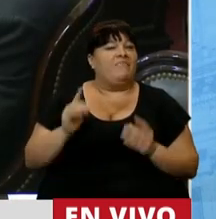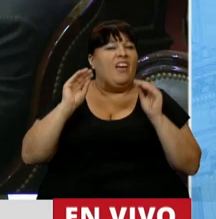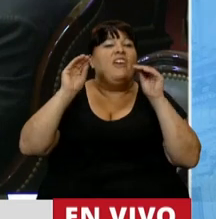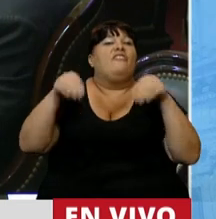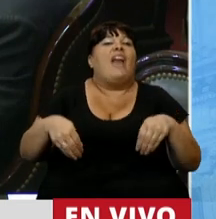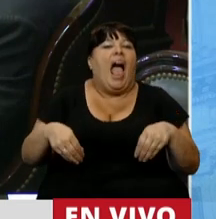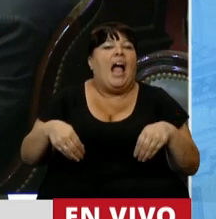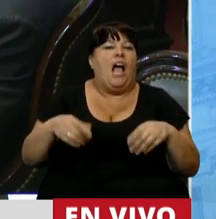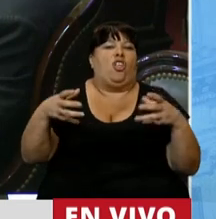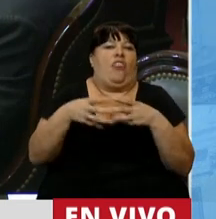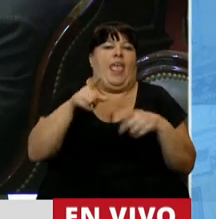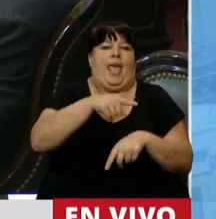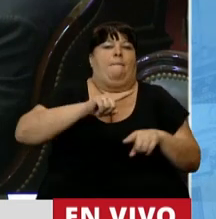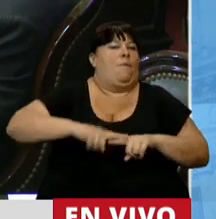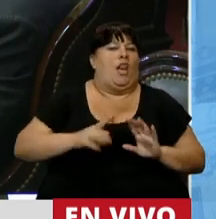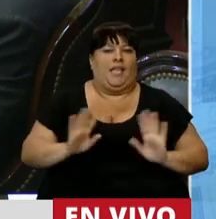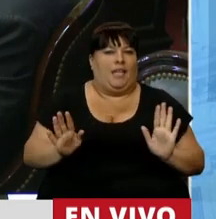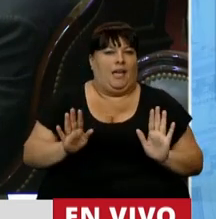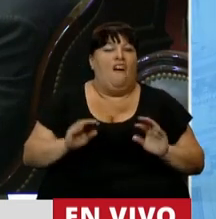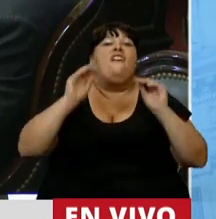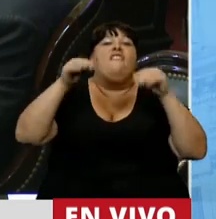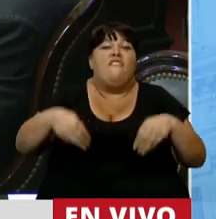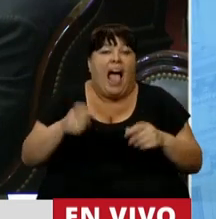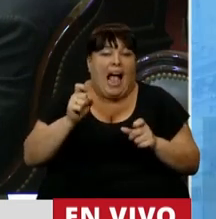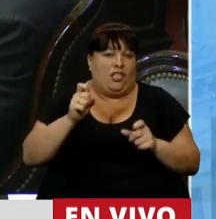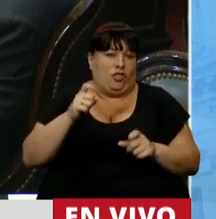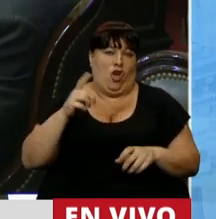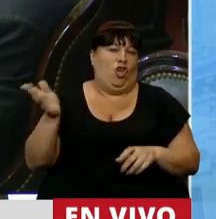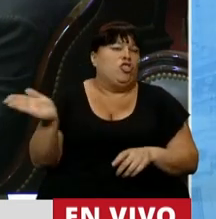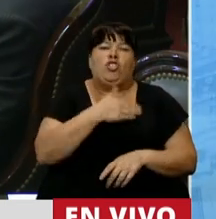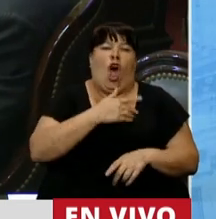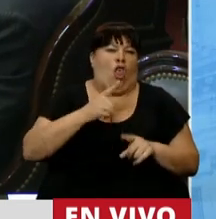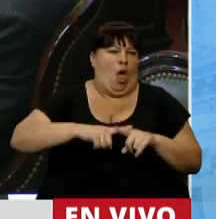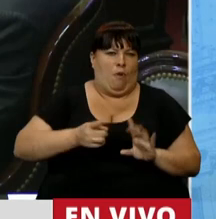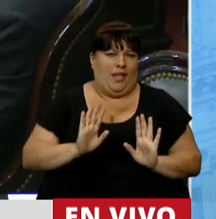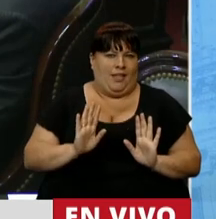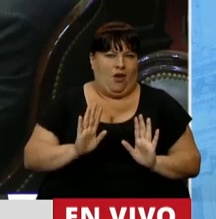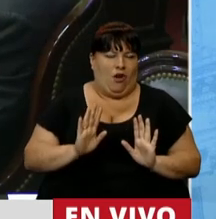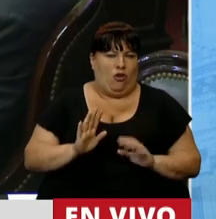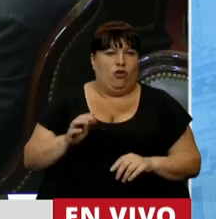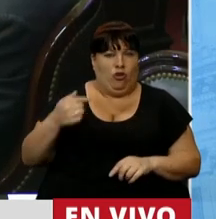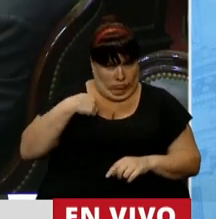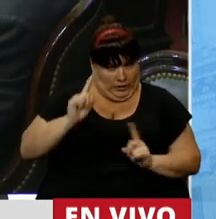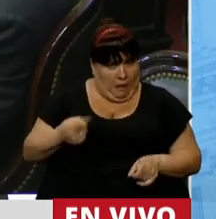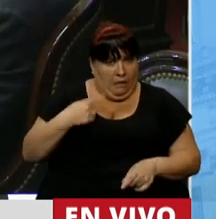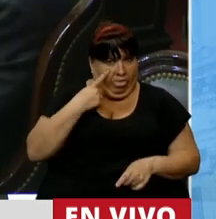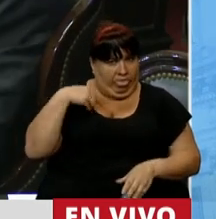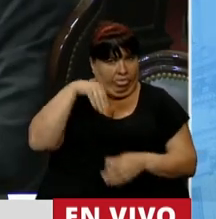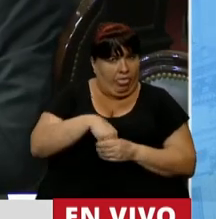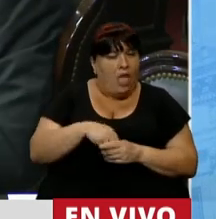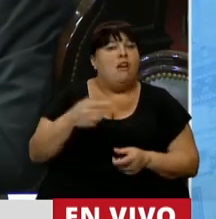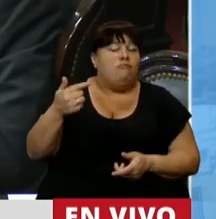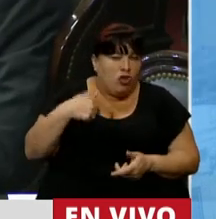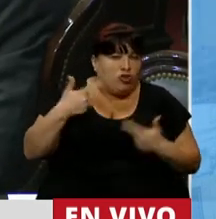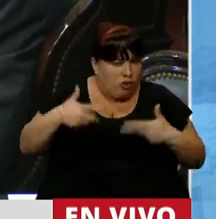fracaso de la dirigencia política y es el fracaso de toda la dirigencia política. Yo me incluyo porque